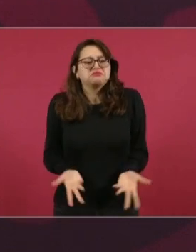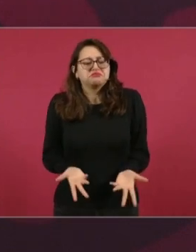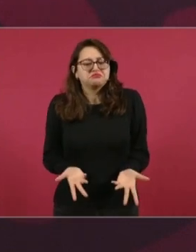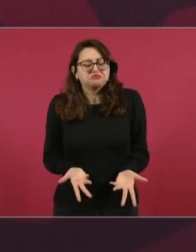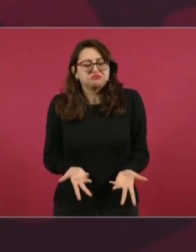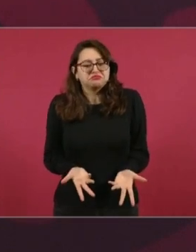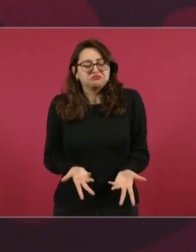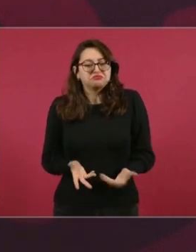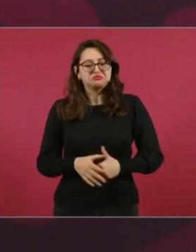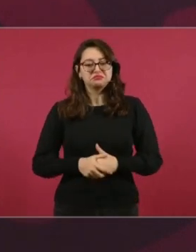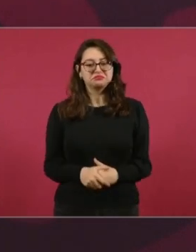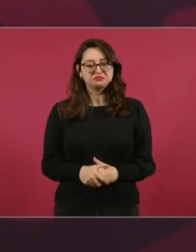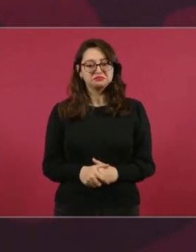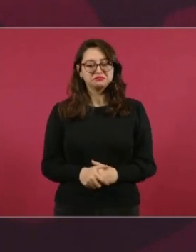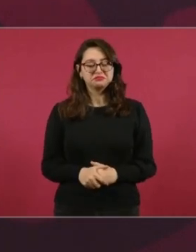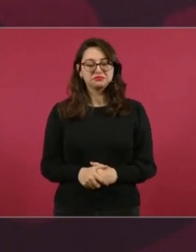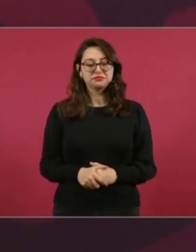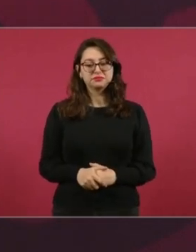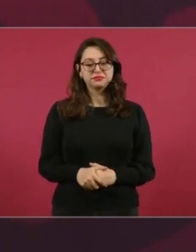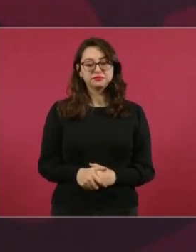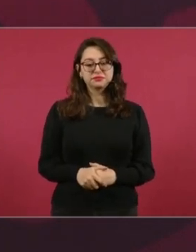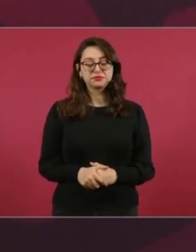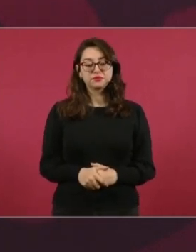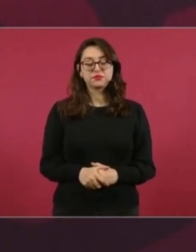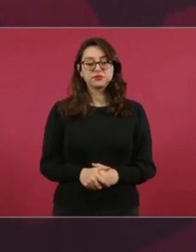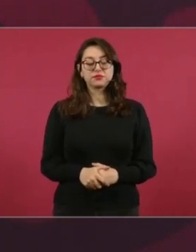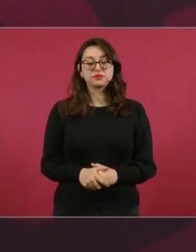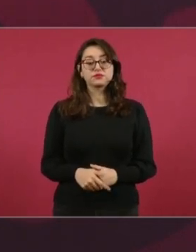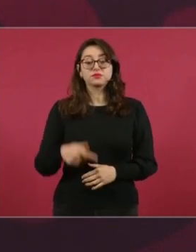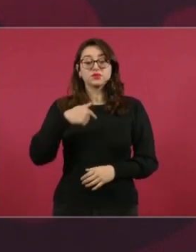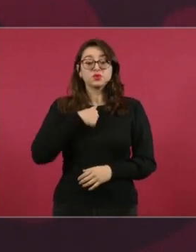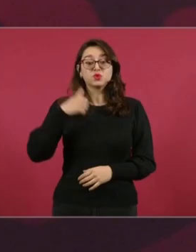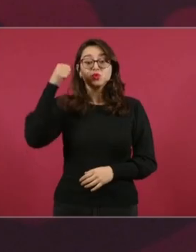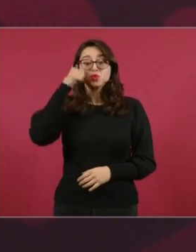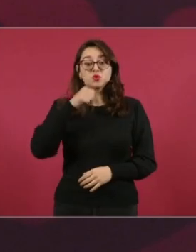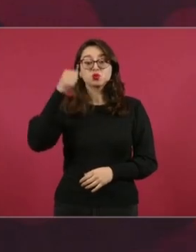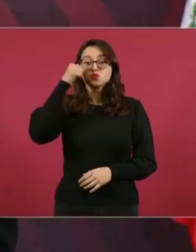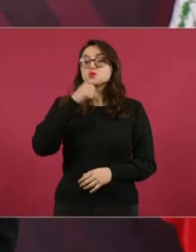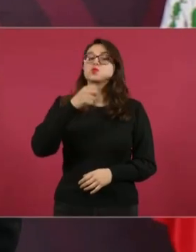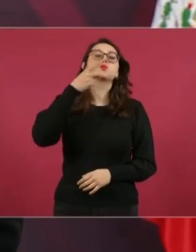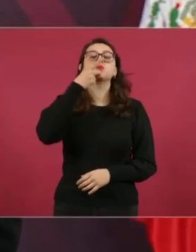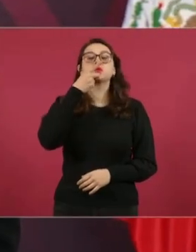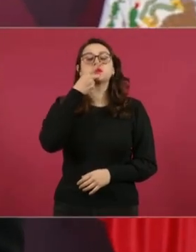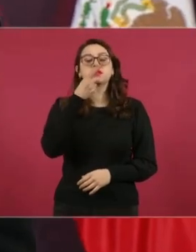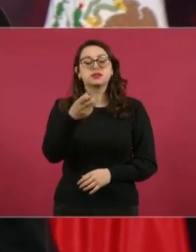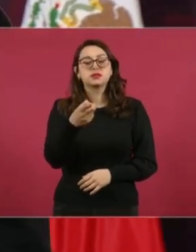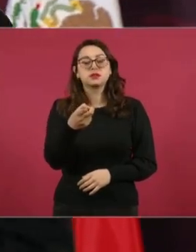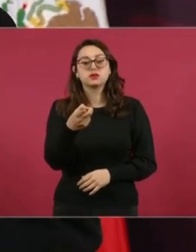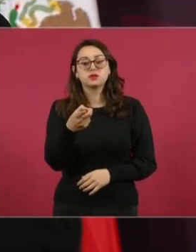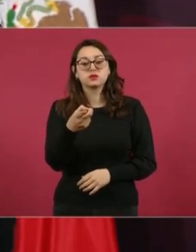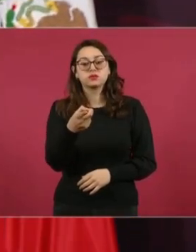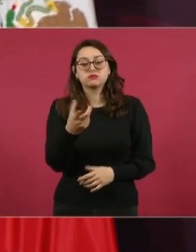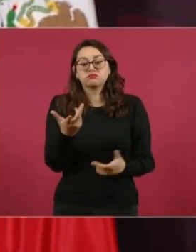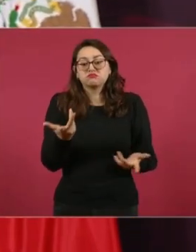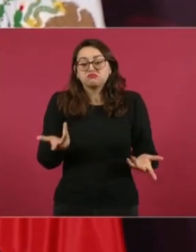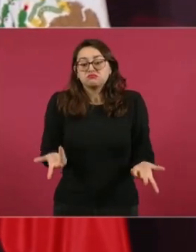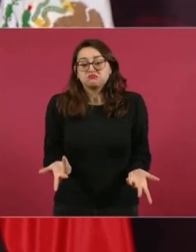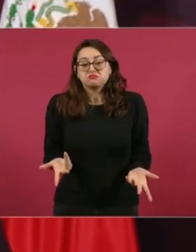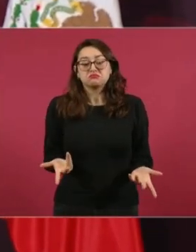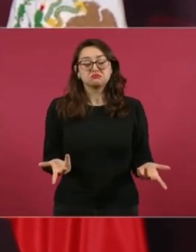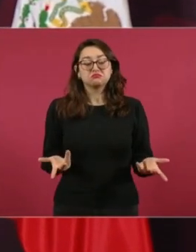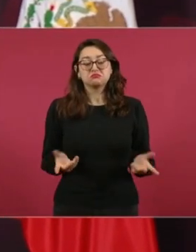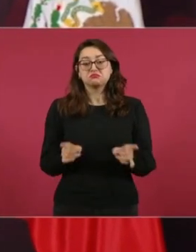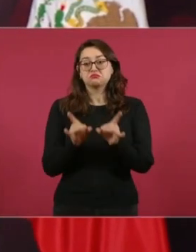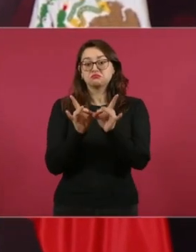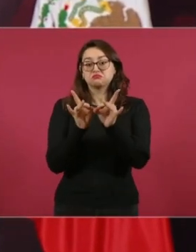Y siempre he sostenido que hay cosas que no se pueden ocultar en